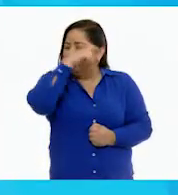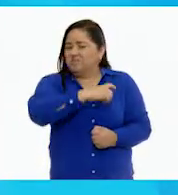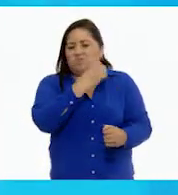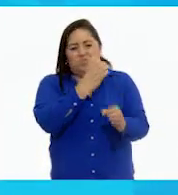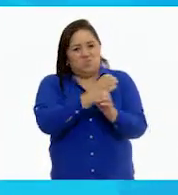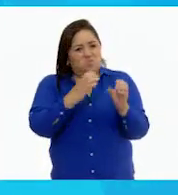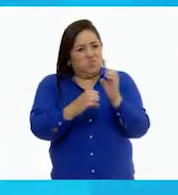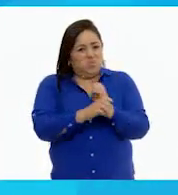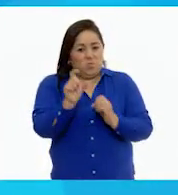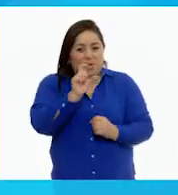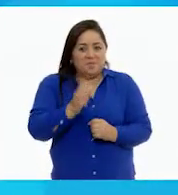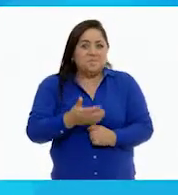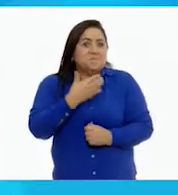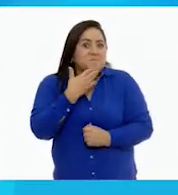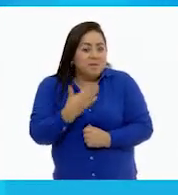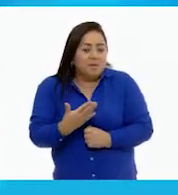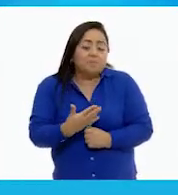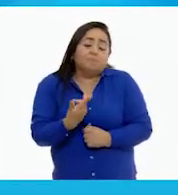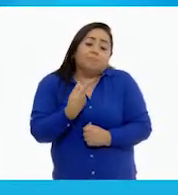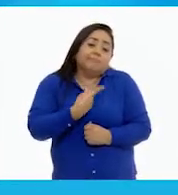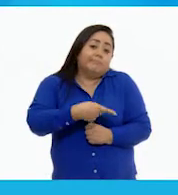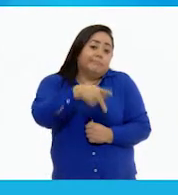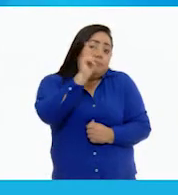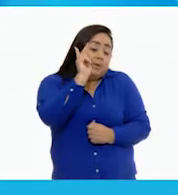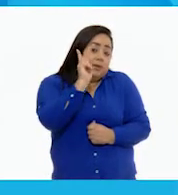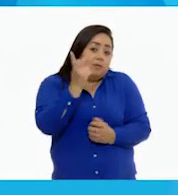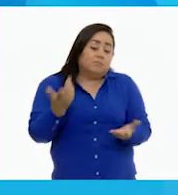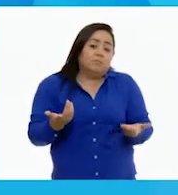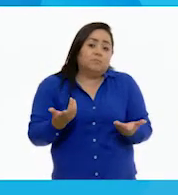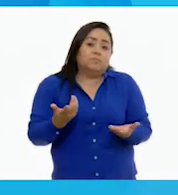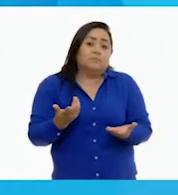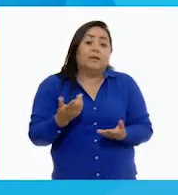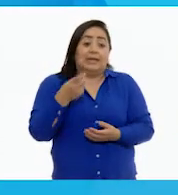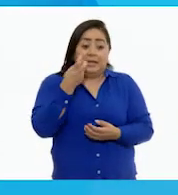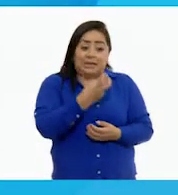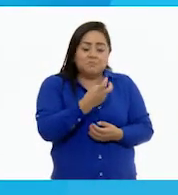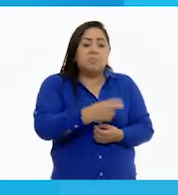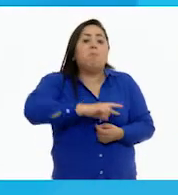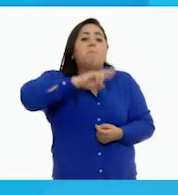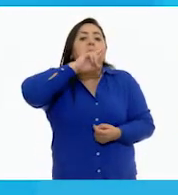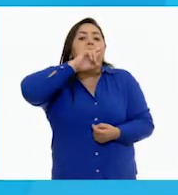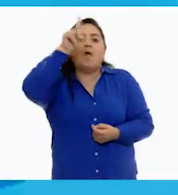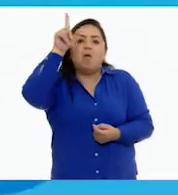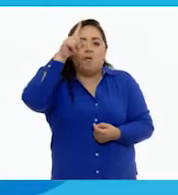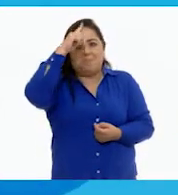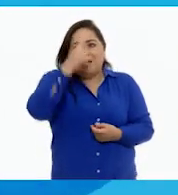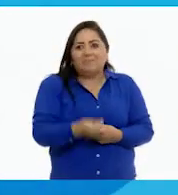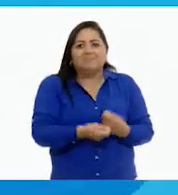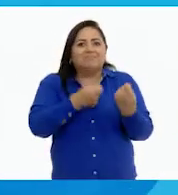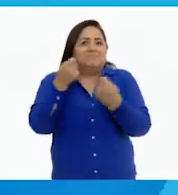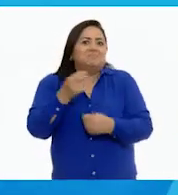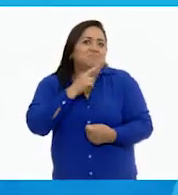cosas correctas, pero al final es el mejor camino.